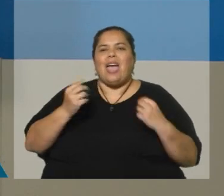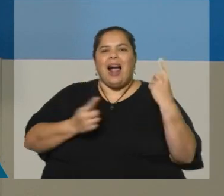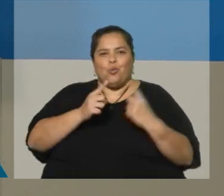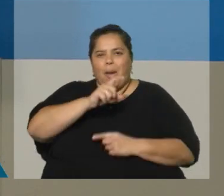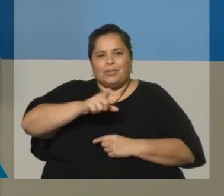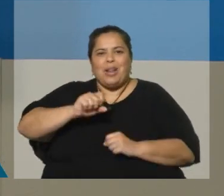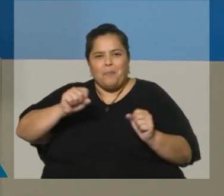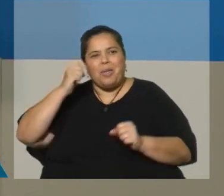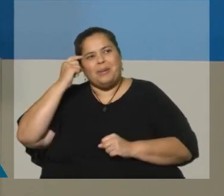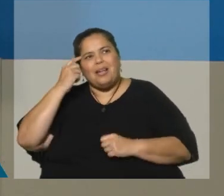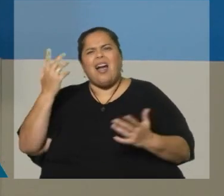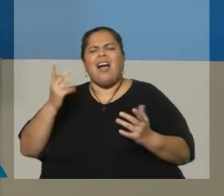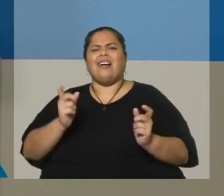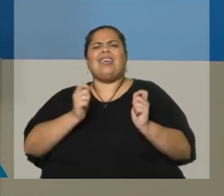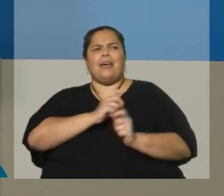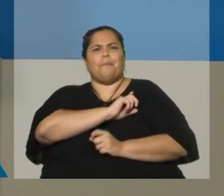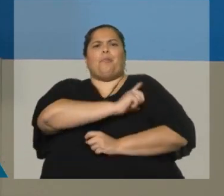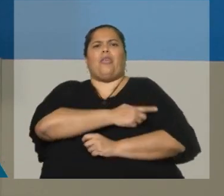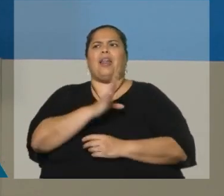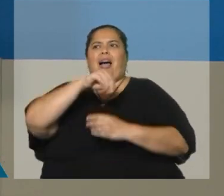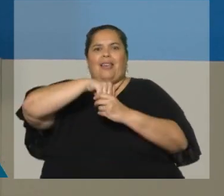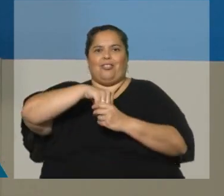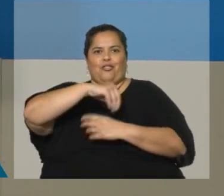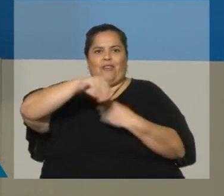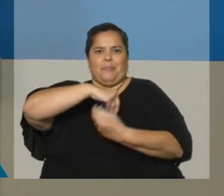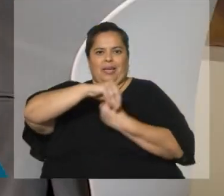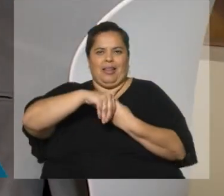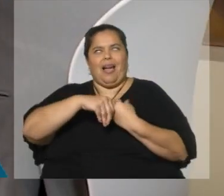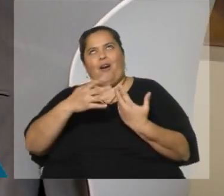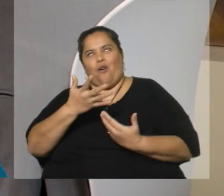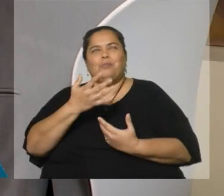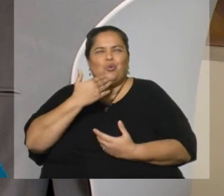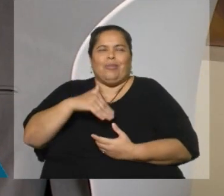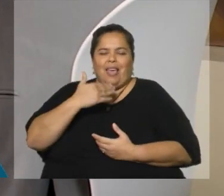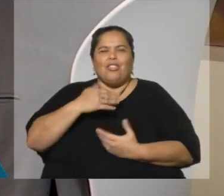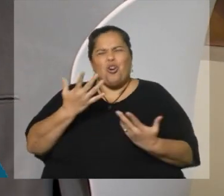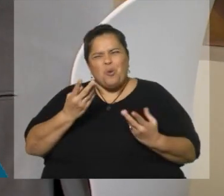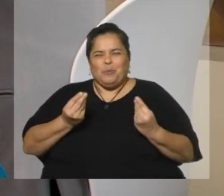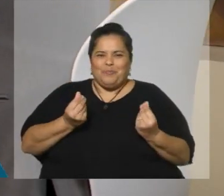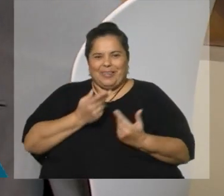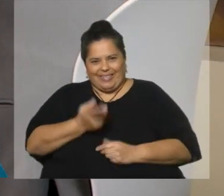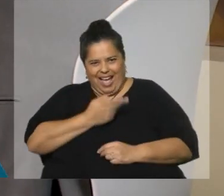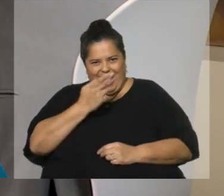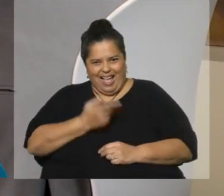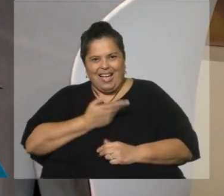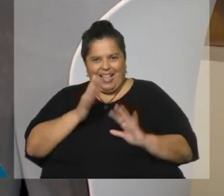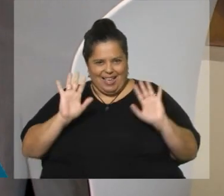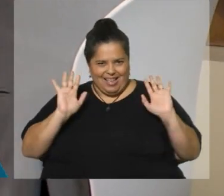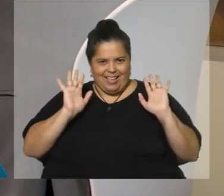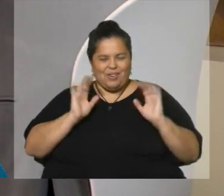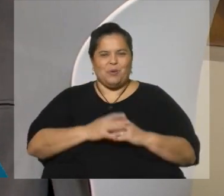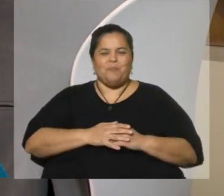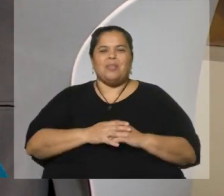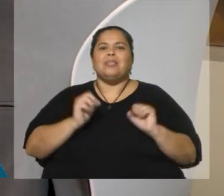distribución del poder a la interna del hogar. Claro, porque sonó así también, ¿no? O sea, se puede interpretar así. Yo